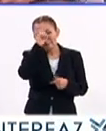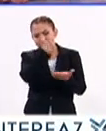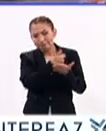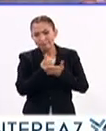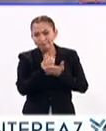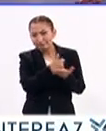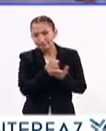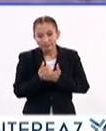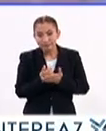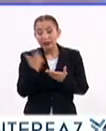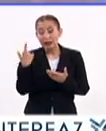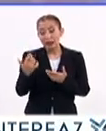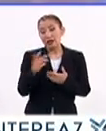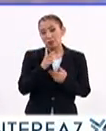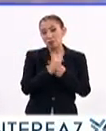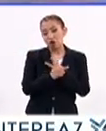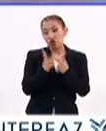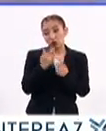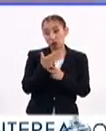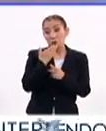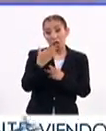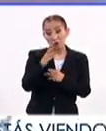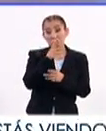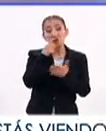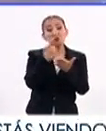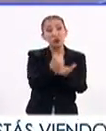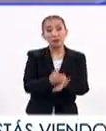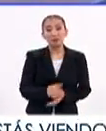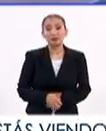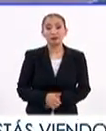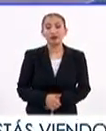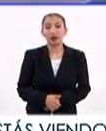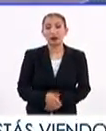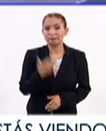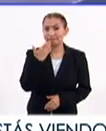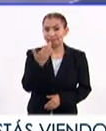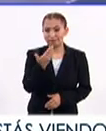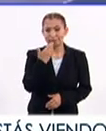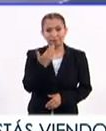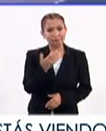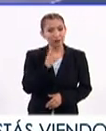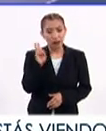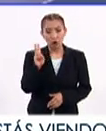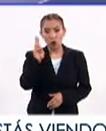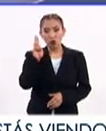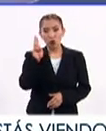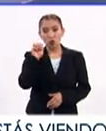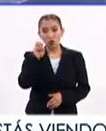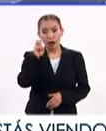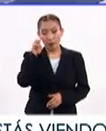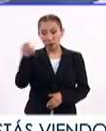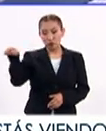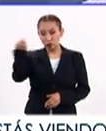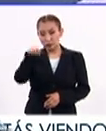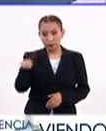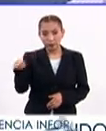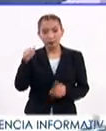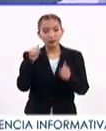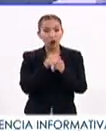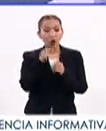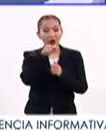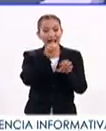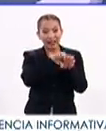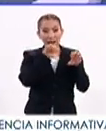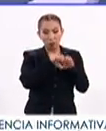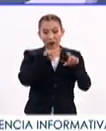adecuada, ¿no? Y los productos, pues, sí tienen buenos resultados. Es muy loable, por supuesto, que la UNAM, en este caso, ustedes, junto con